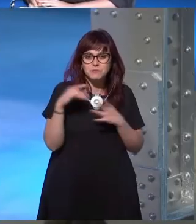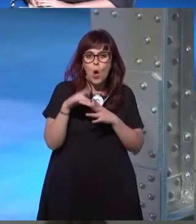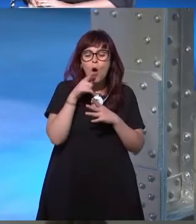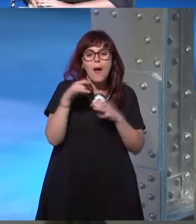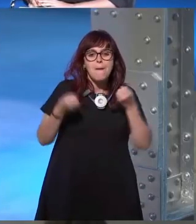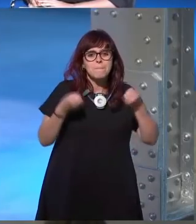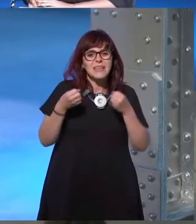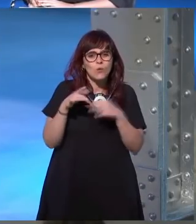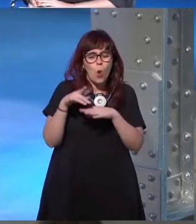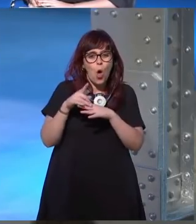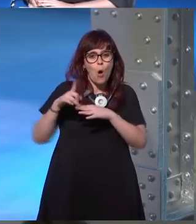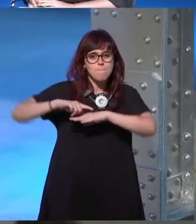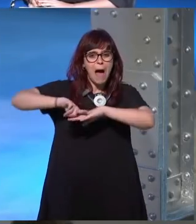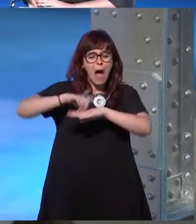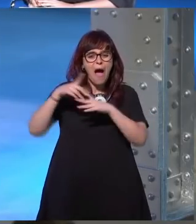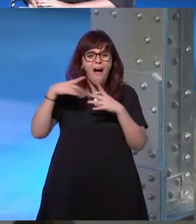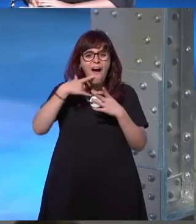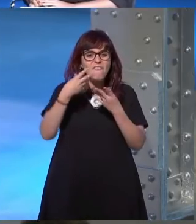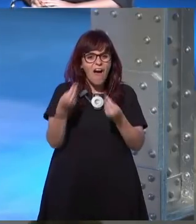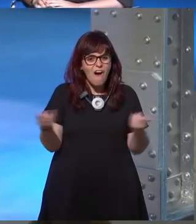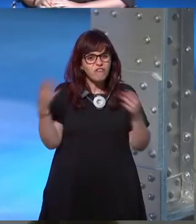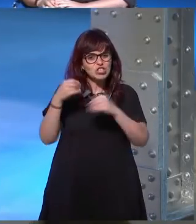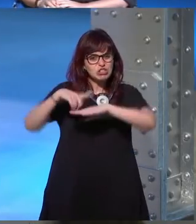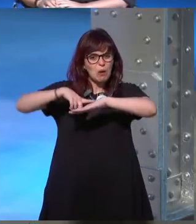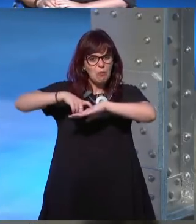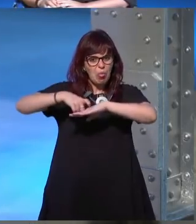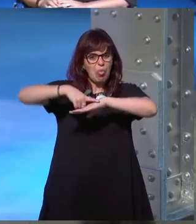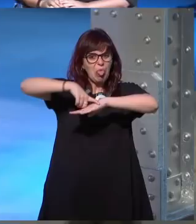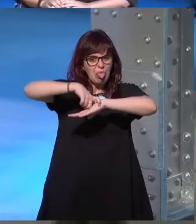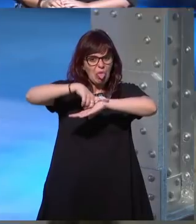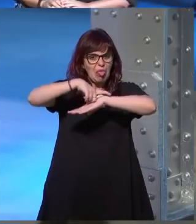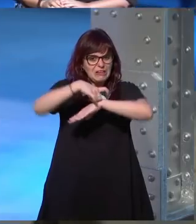el liquidillo que iban dejando me gusta pero